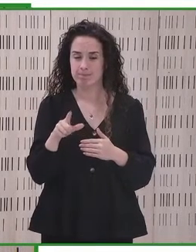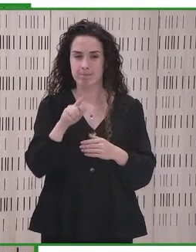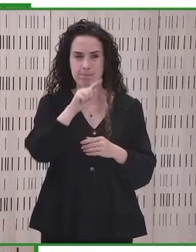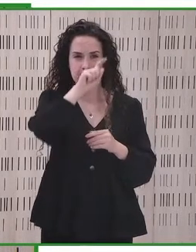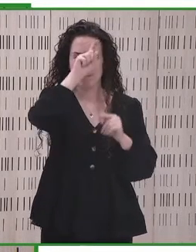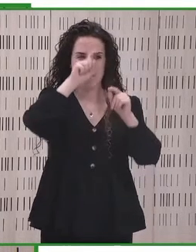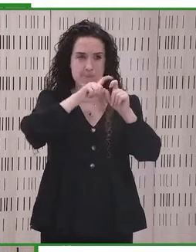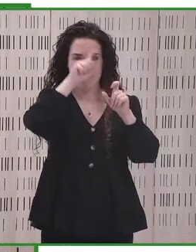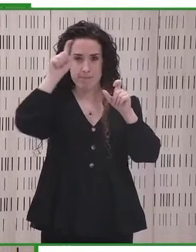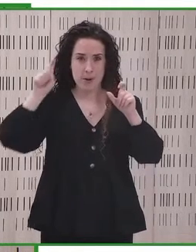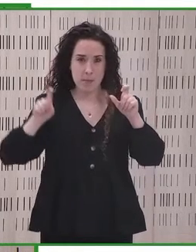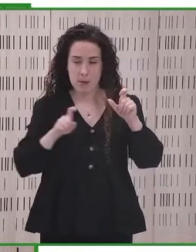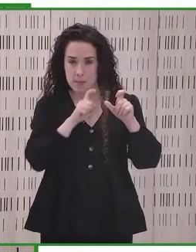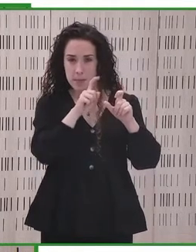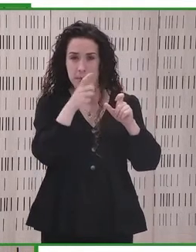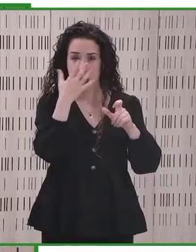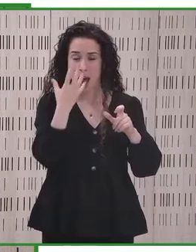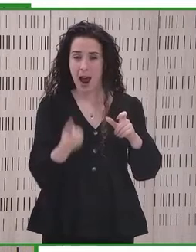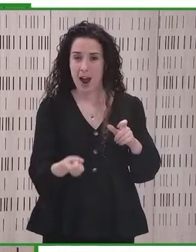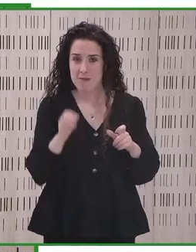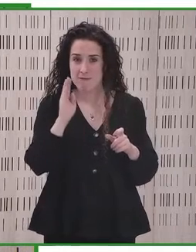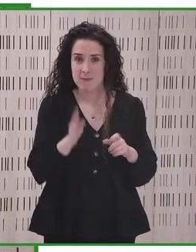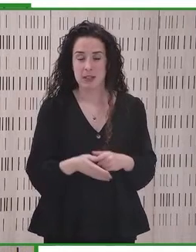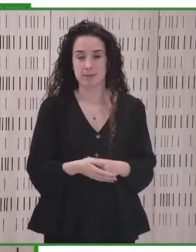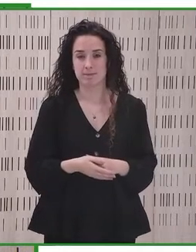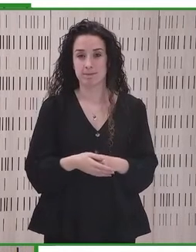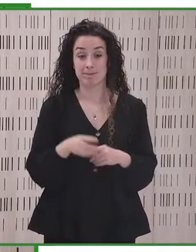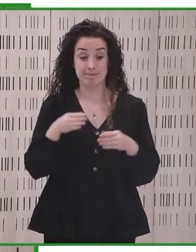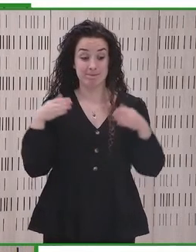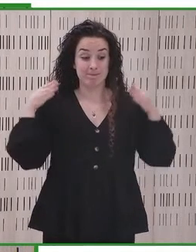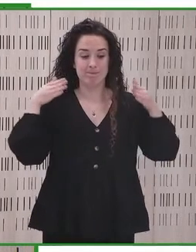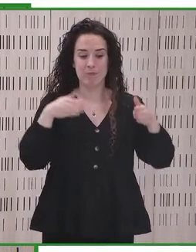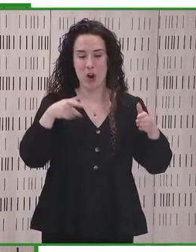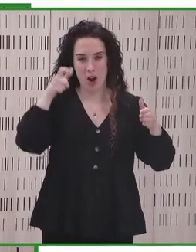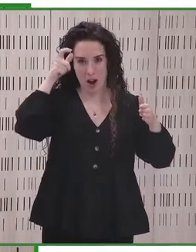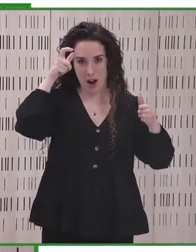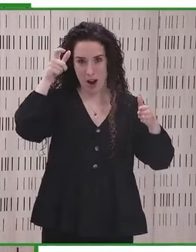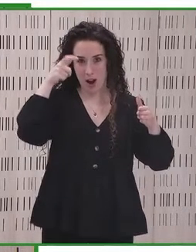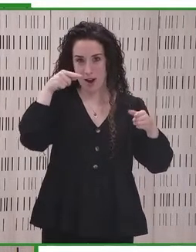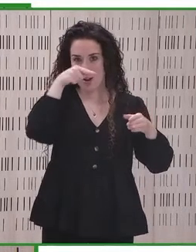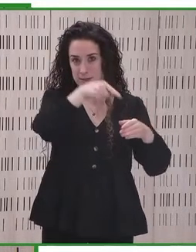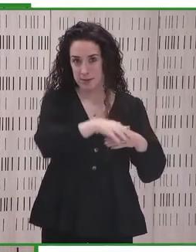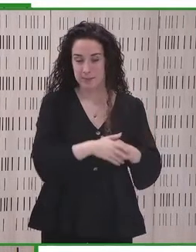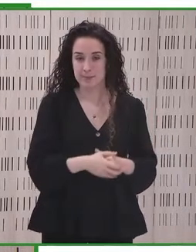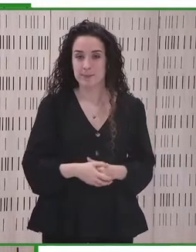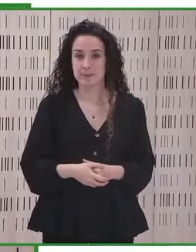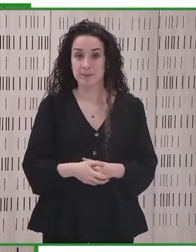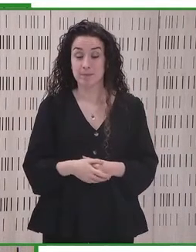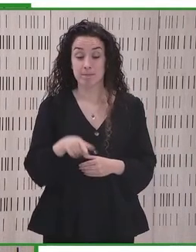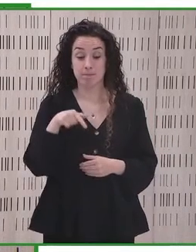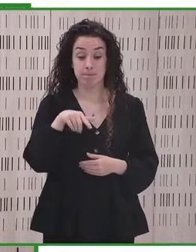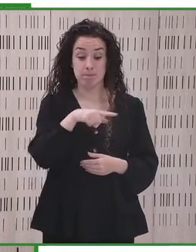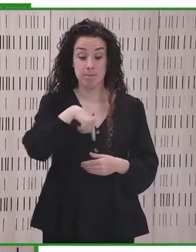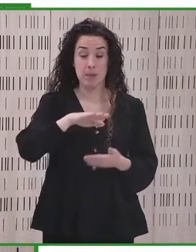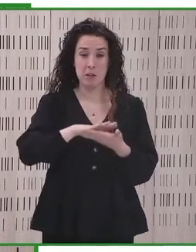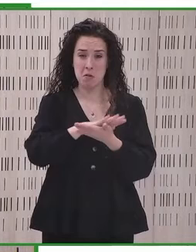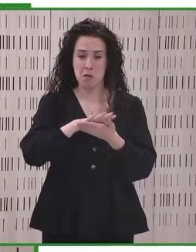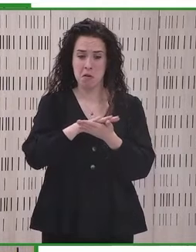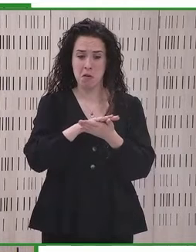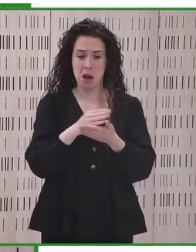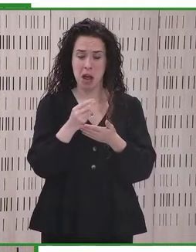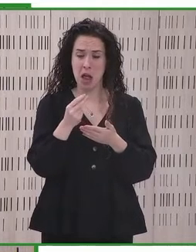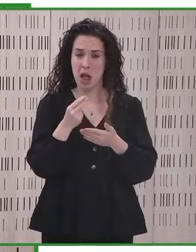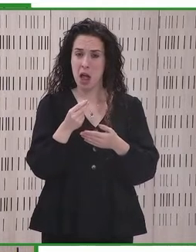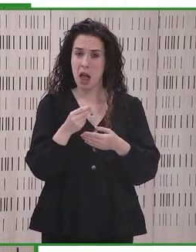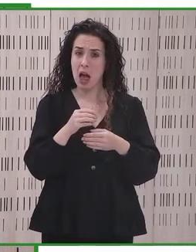todas partes y muy particularmente en el medio rural. Cuando hablamos de la asequibilidad,